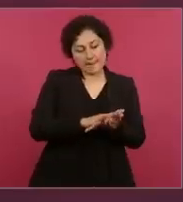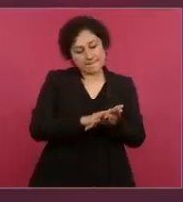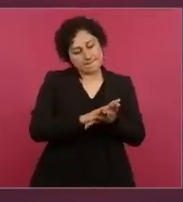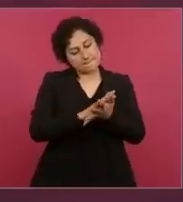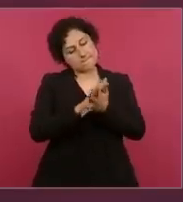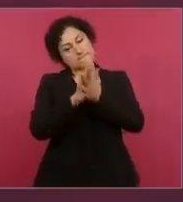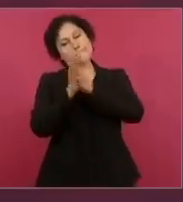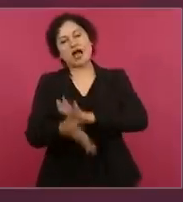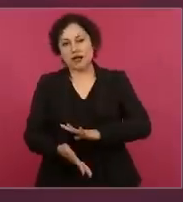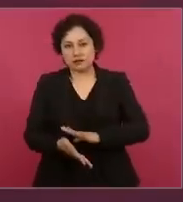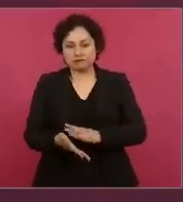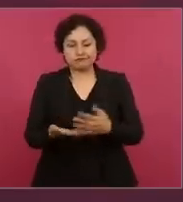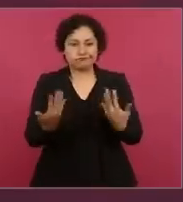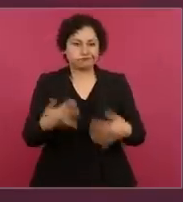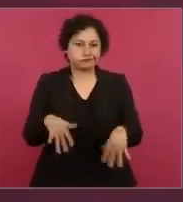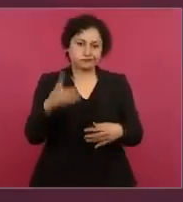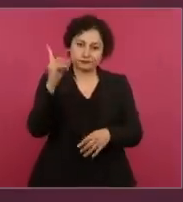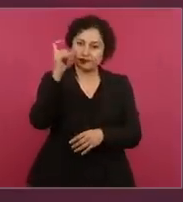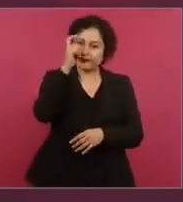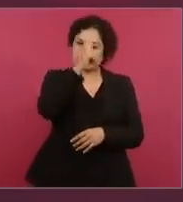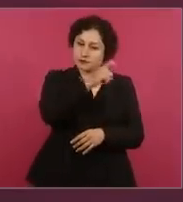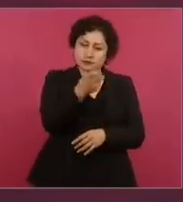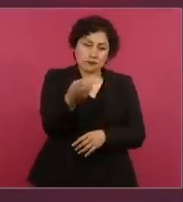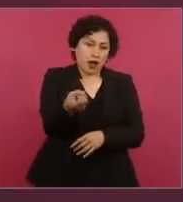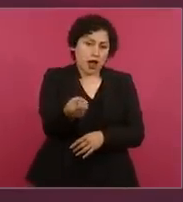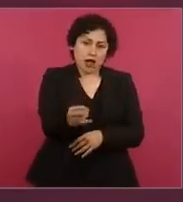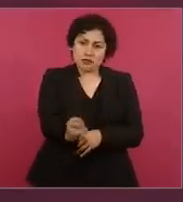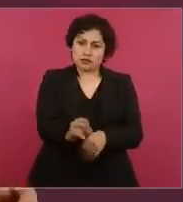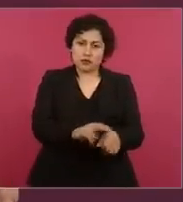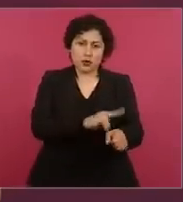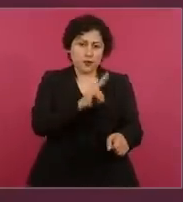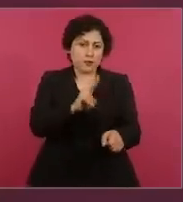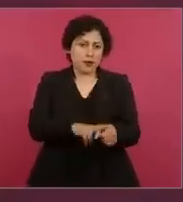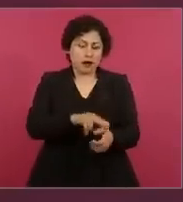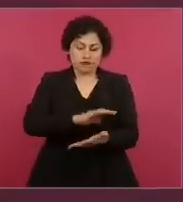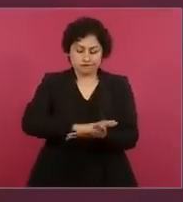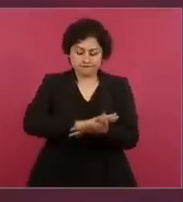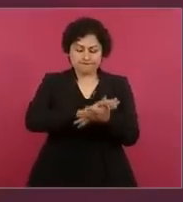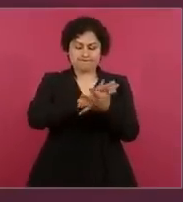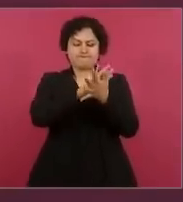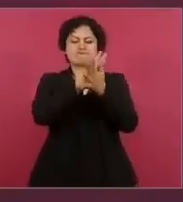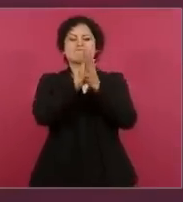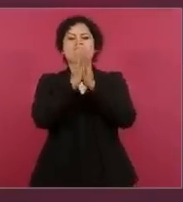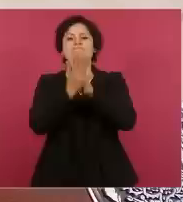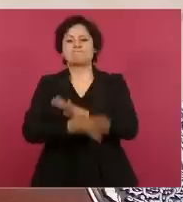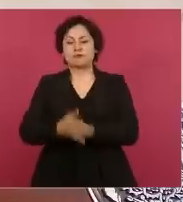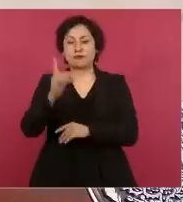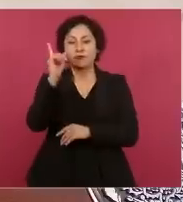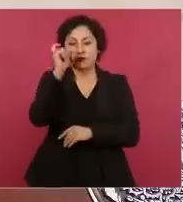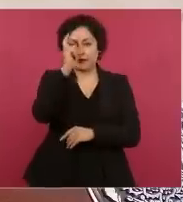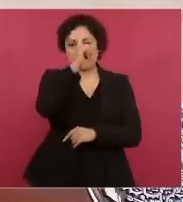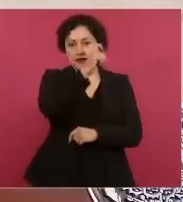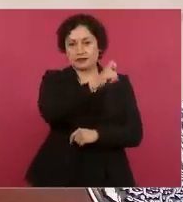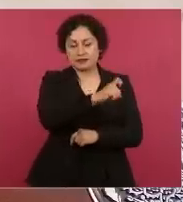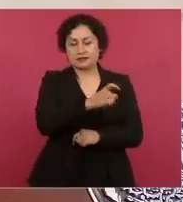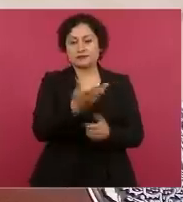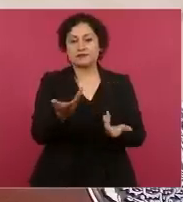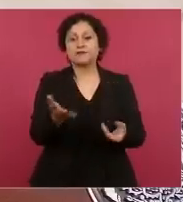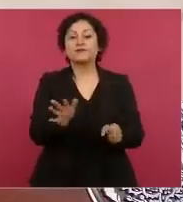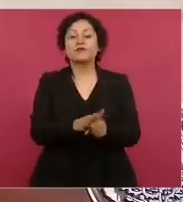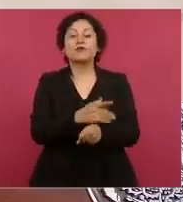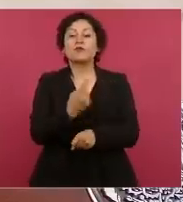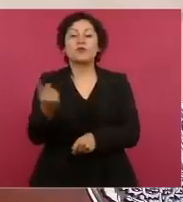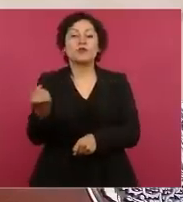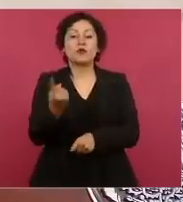Son procesos de transformación porque se padeció de un